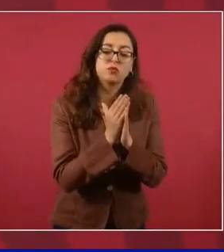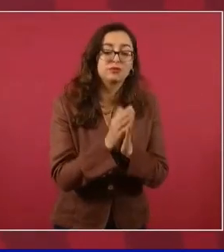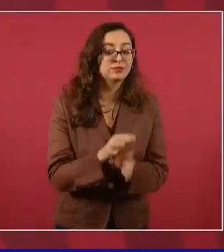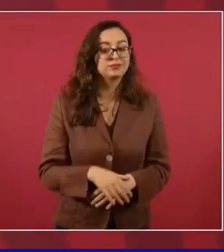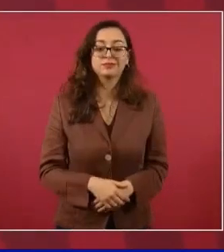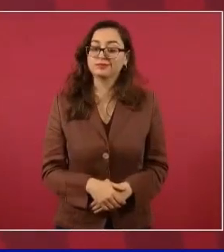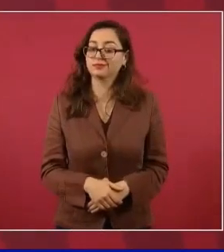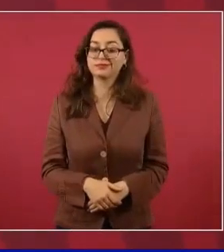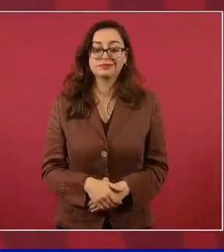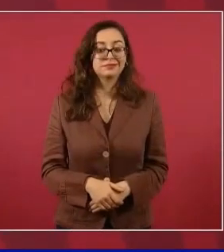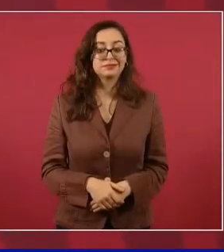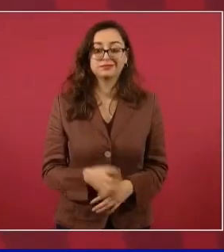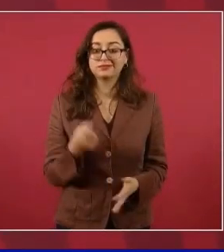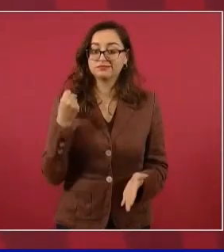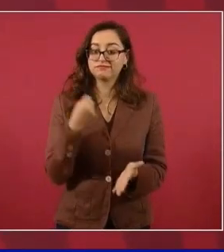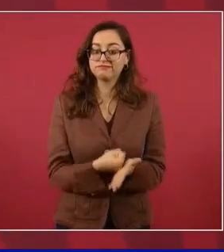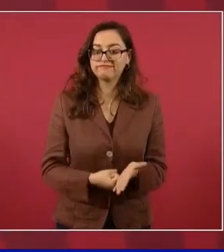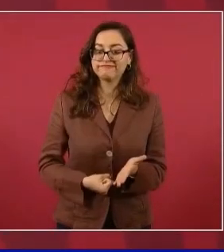conquista.